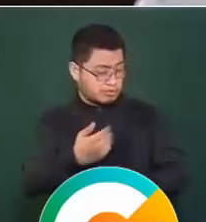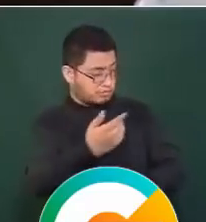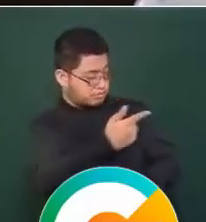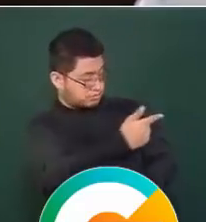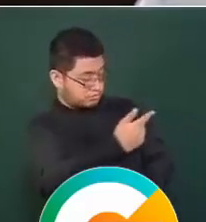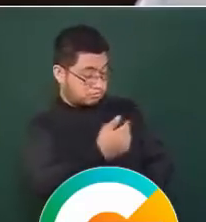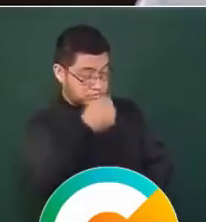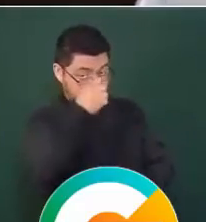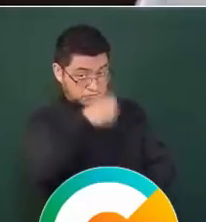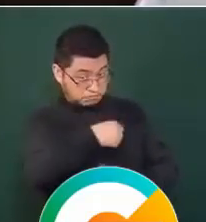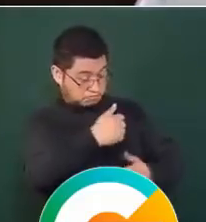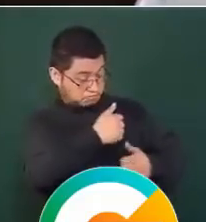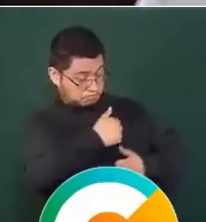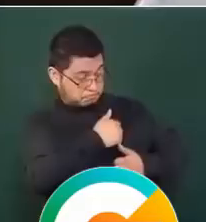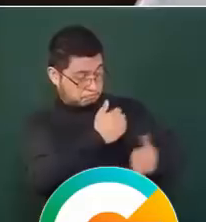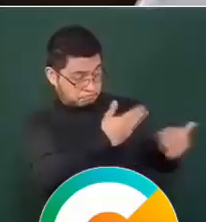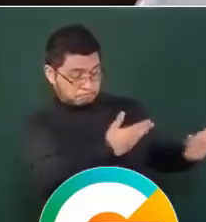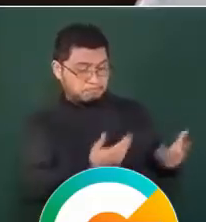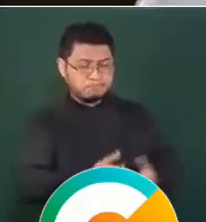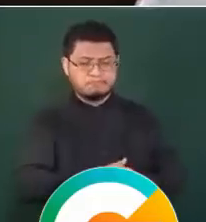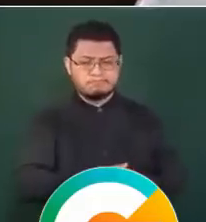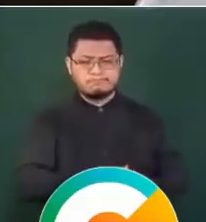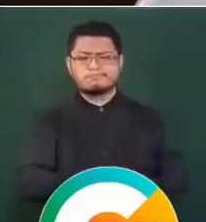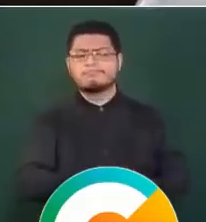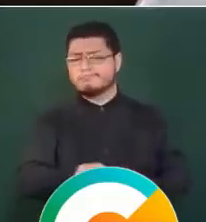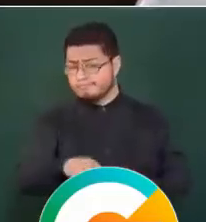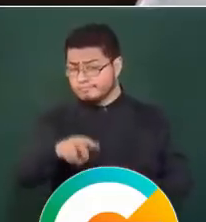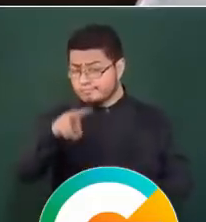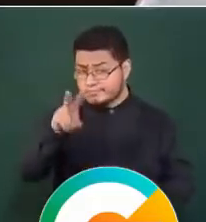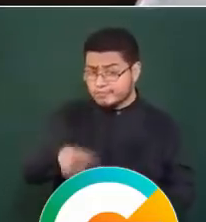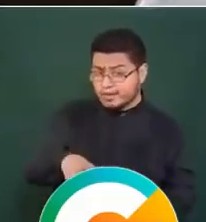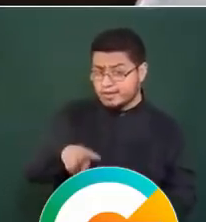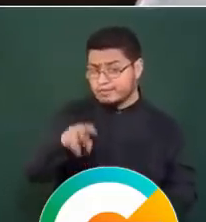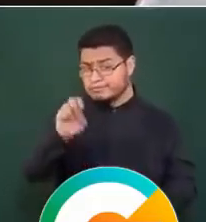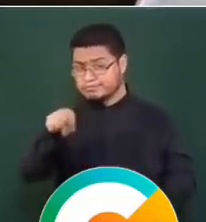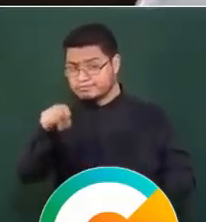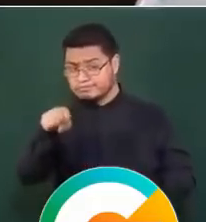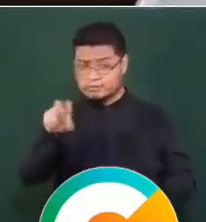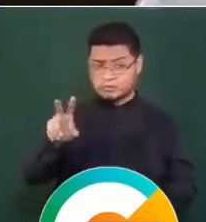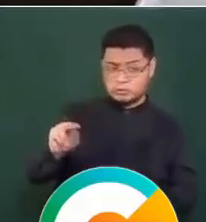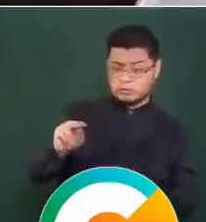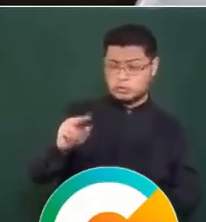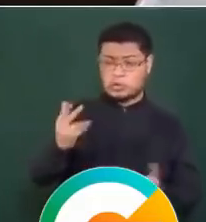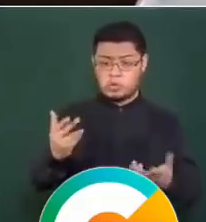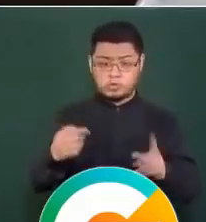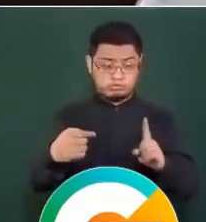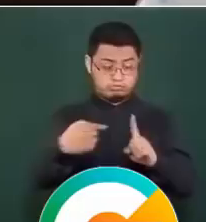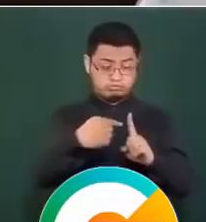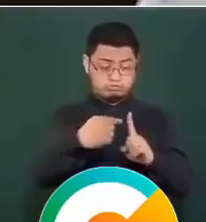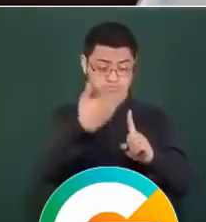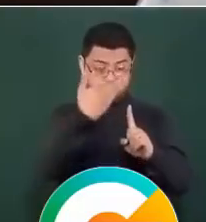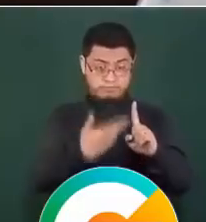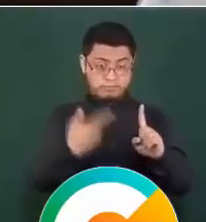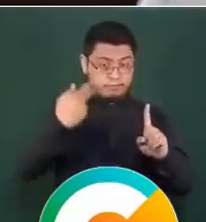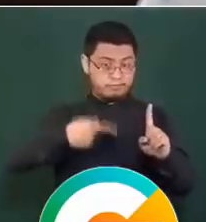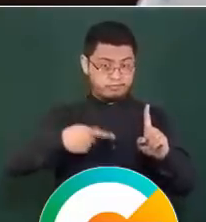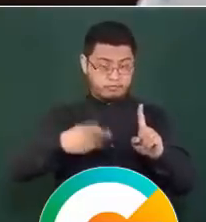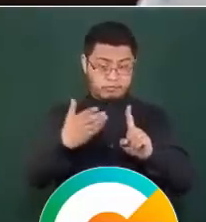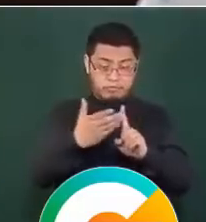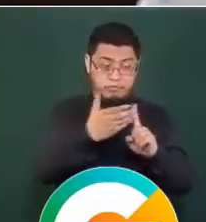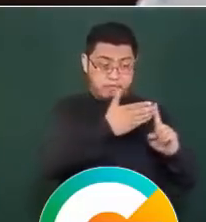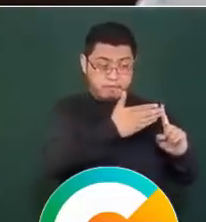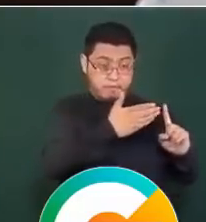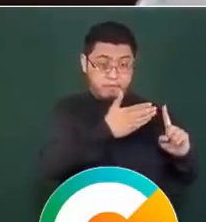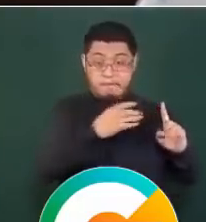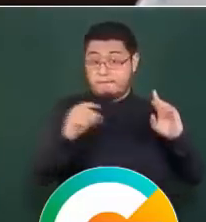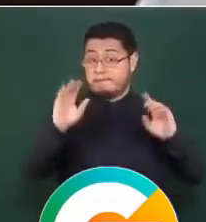Secretaría de Seguridad, saber si efectivamente se tiene incomunicado a este personaje o por qué está